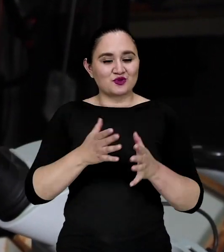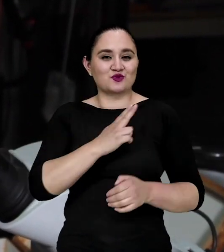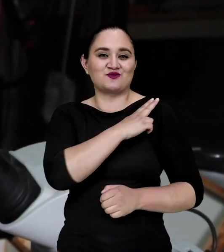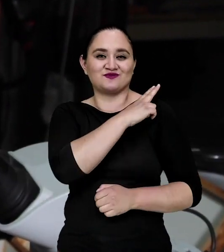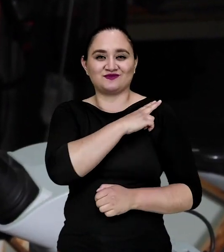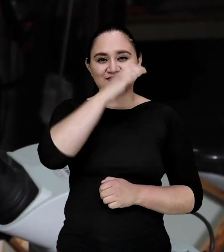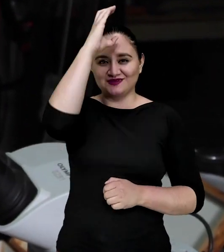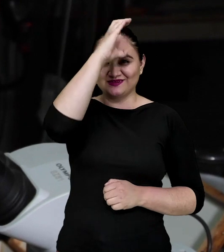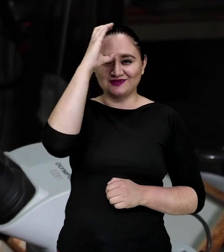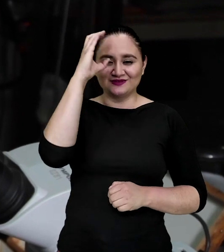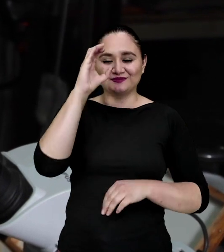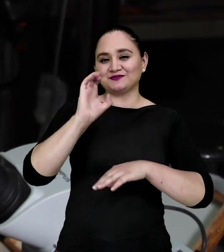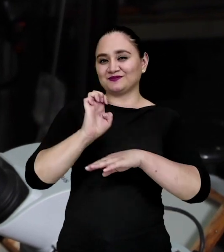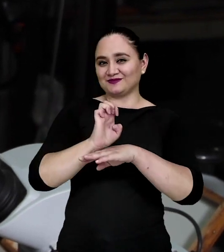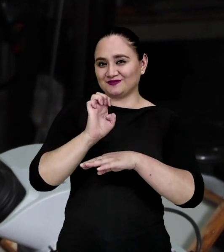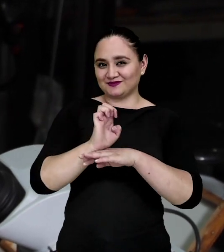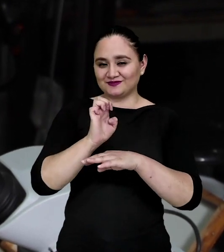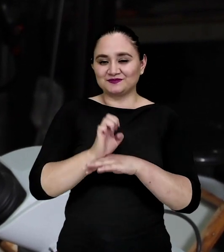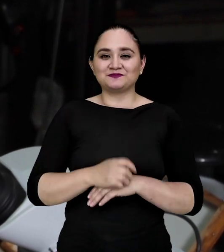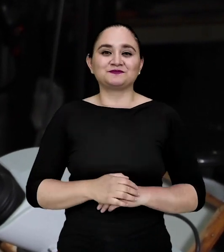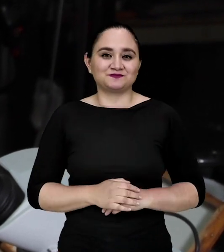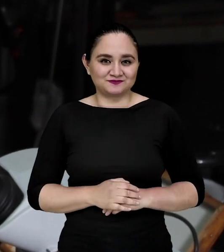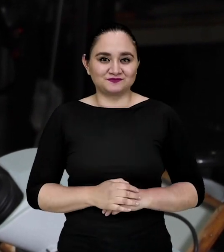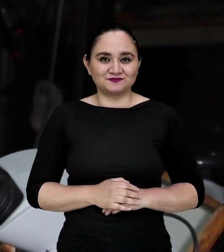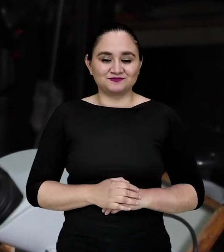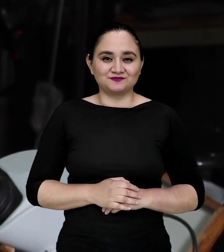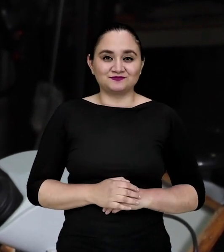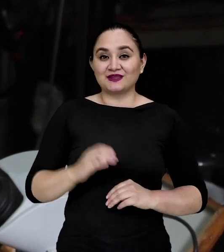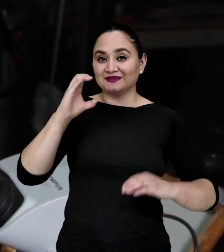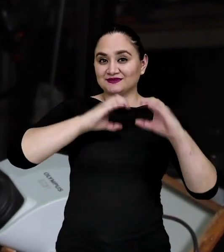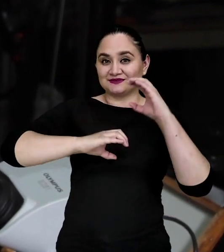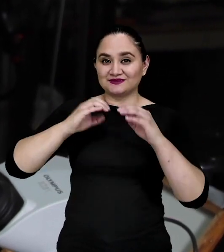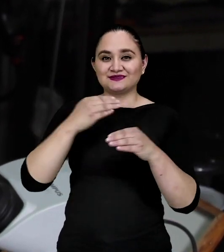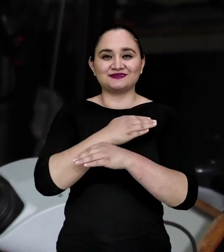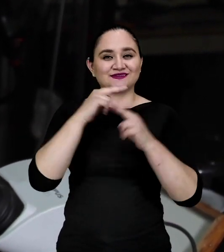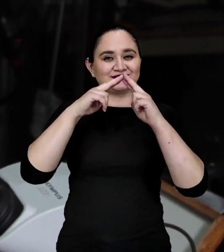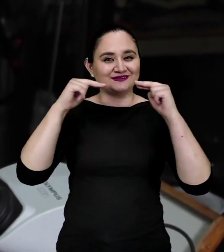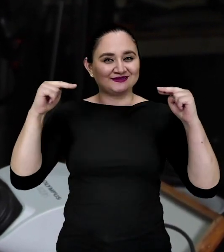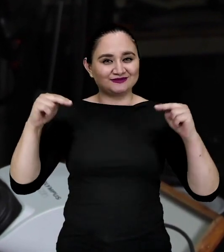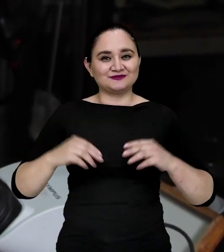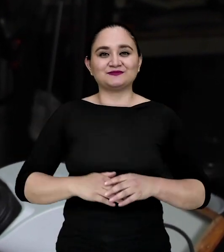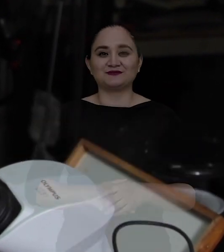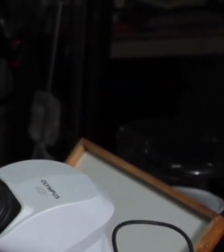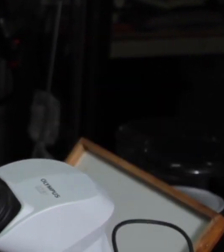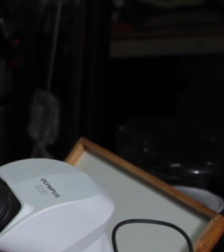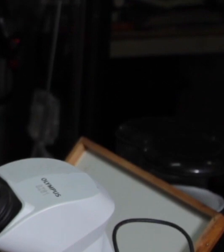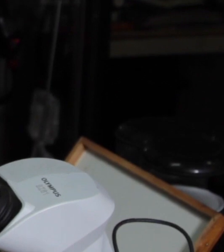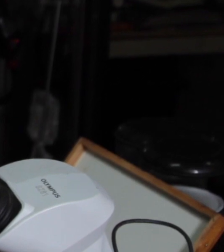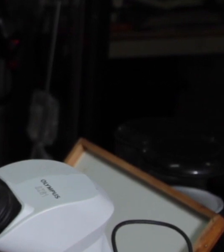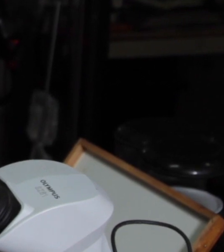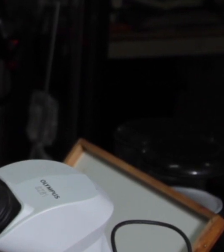biólogo de la Pontificia Universidad Católica del Ecuador de la Facultad de Ciencias Exactas y Naturales.